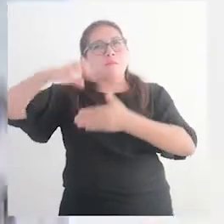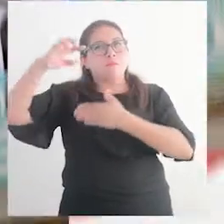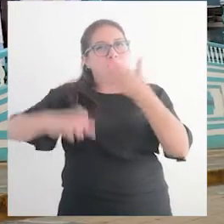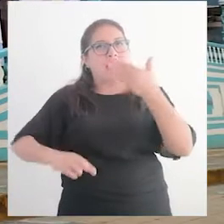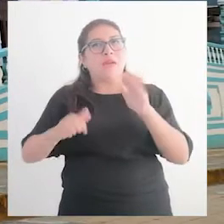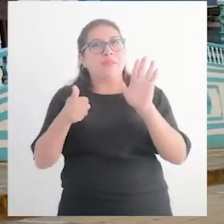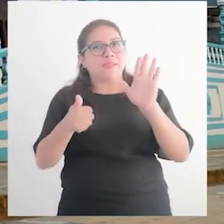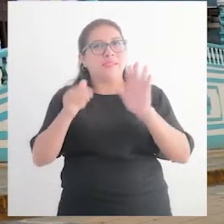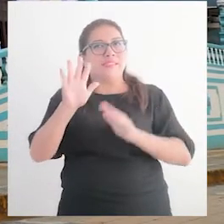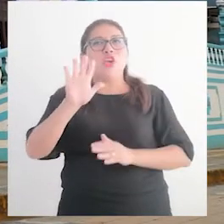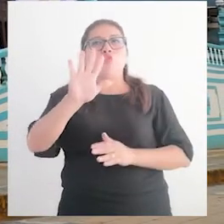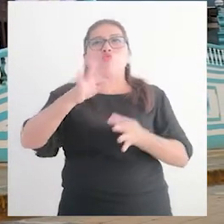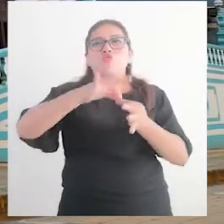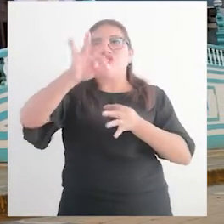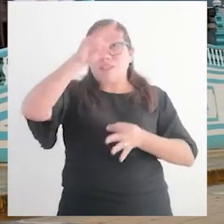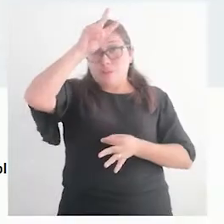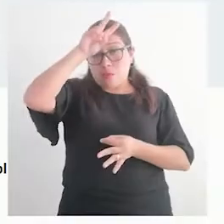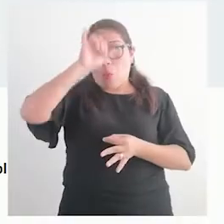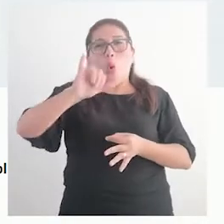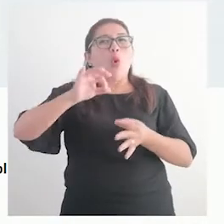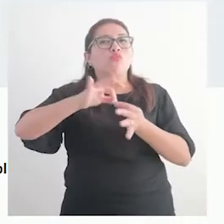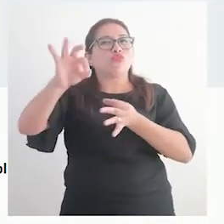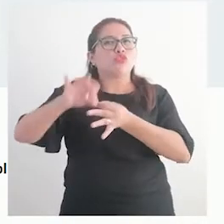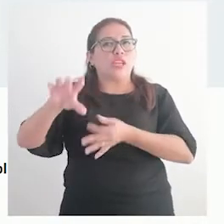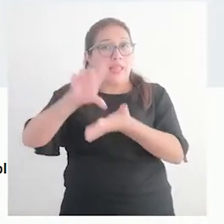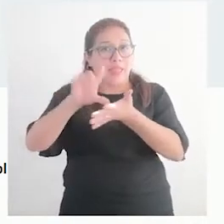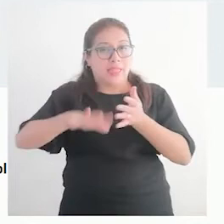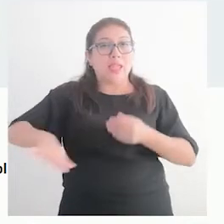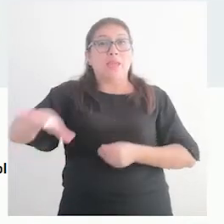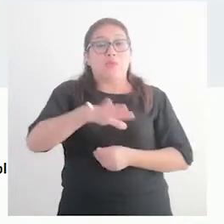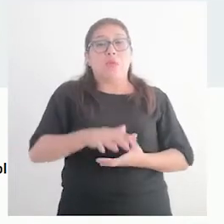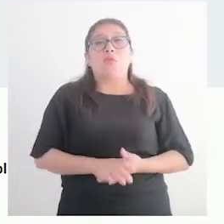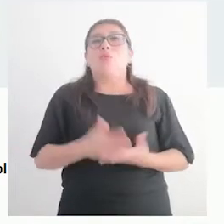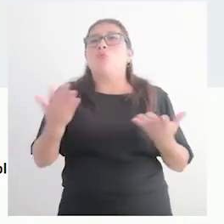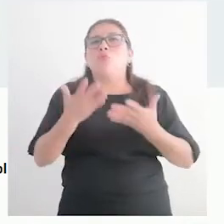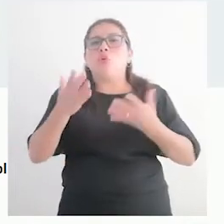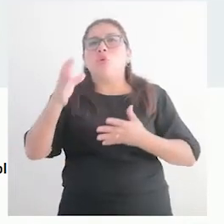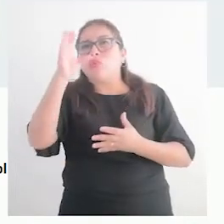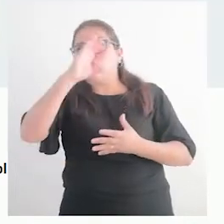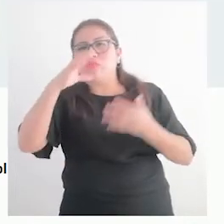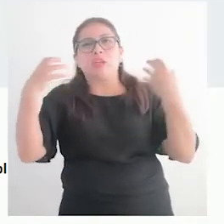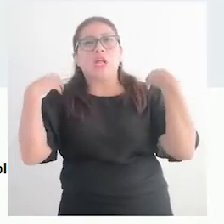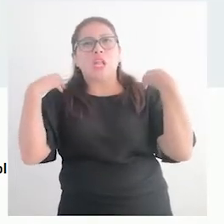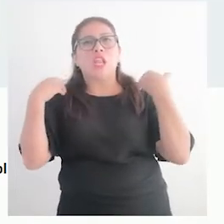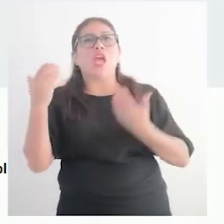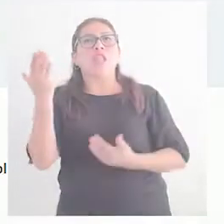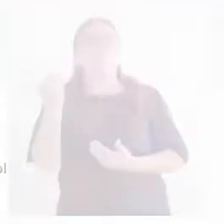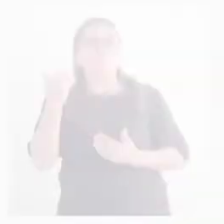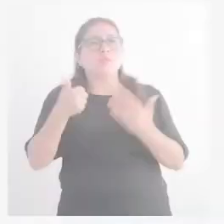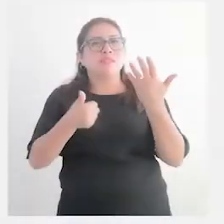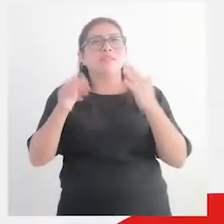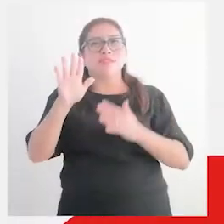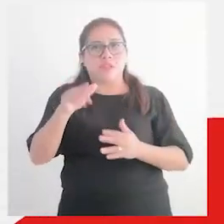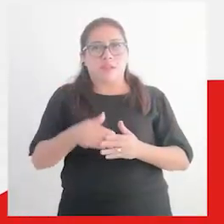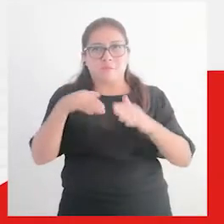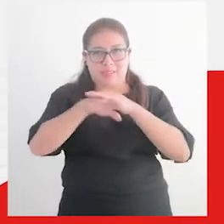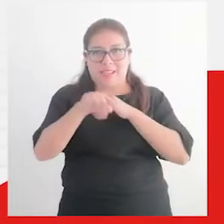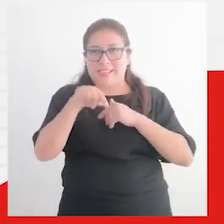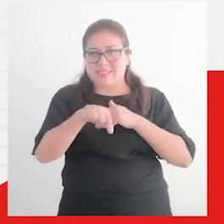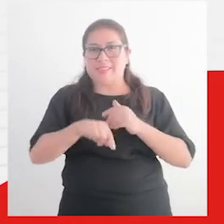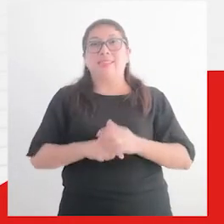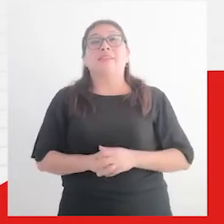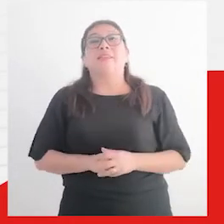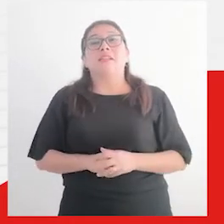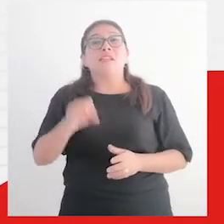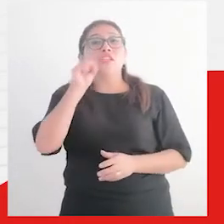región o en la municipalidad de tu distrito. Puedes encontrar la dirección de las oficinas de Pensión 65 ingresando aquí. Si la condición del